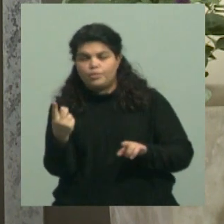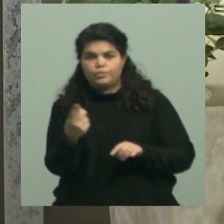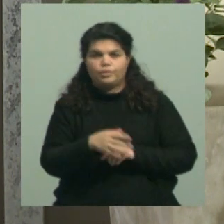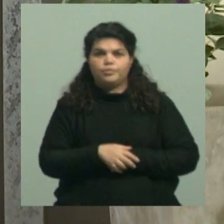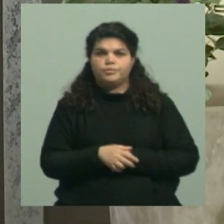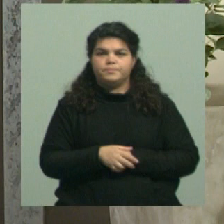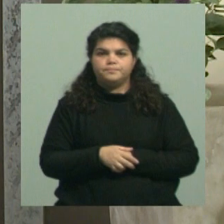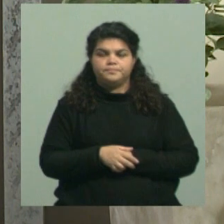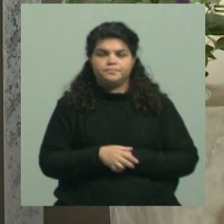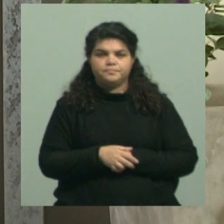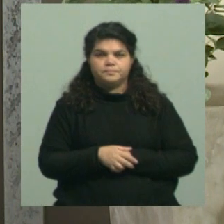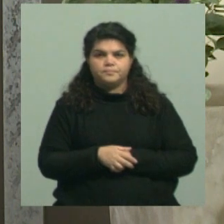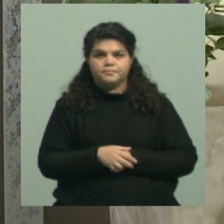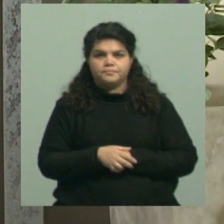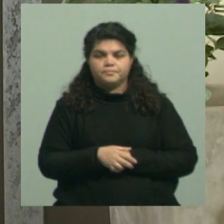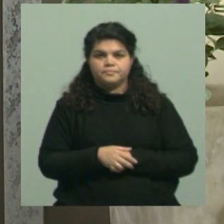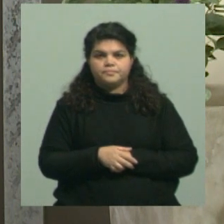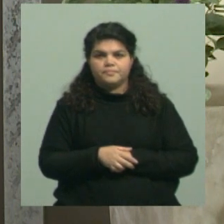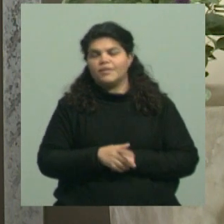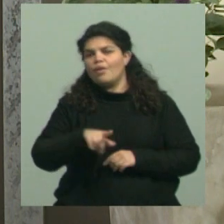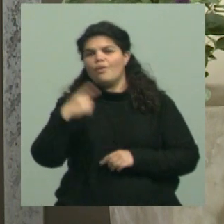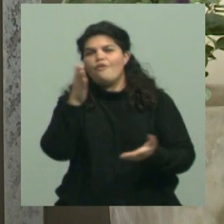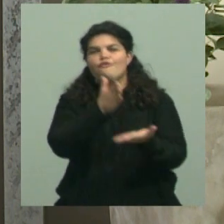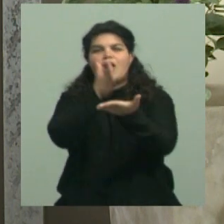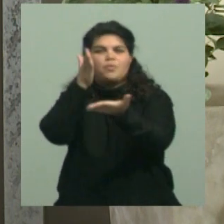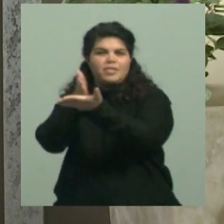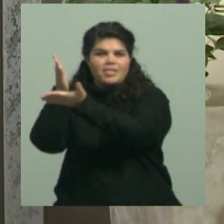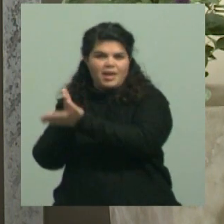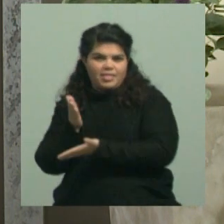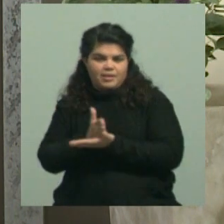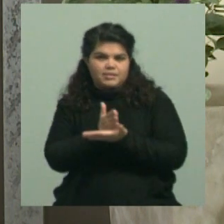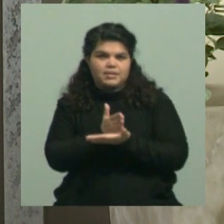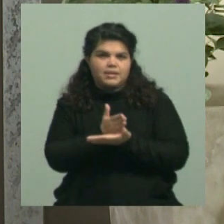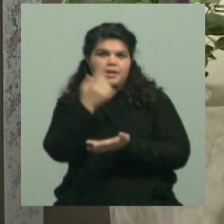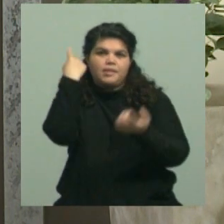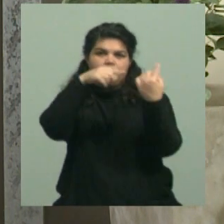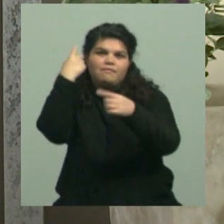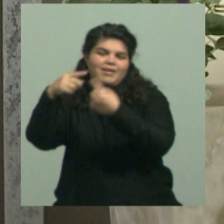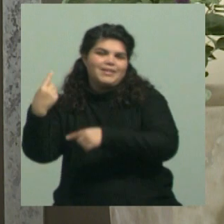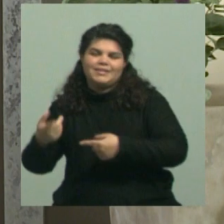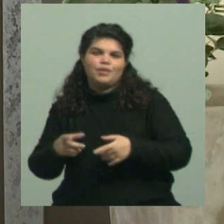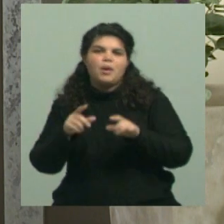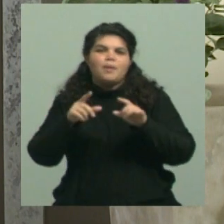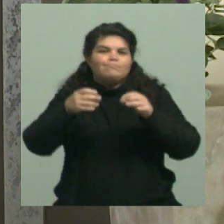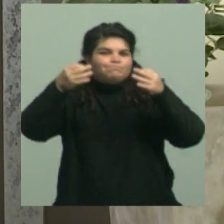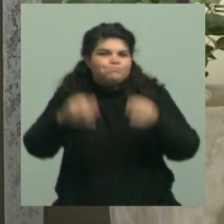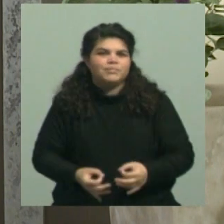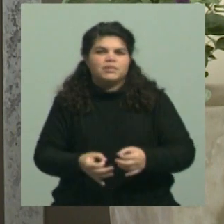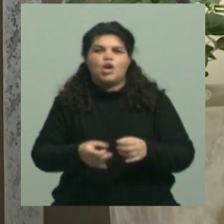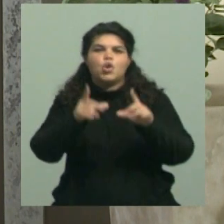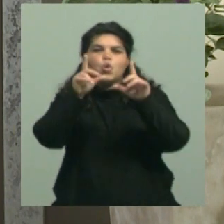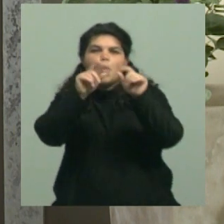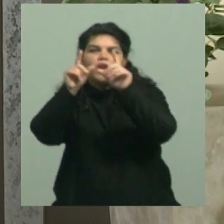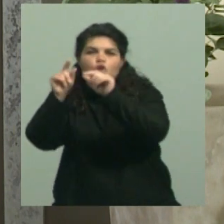en todo lo que tiene que ver, en el caso de las facultades, la verdad es que el acatamiento es a disparar y no tengo exactamente el